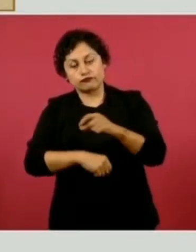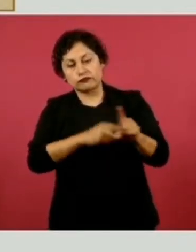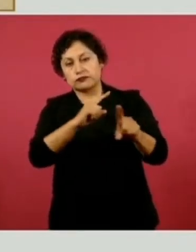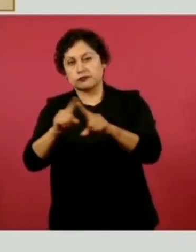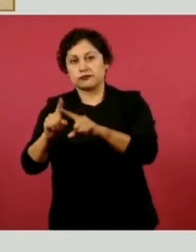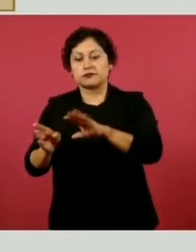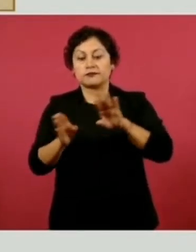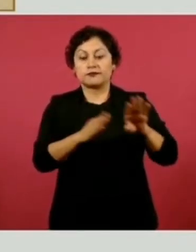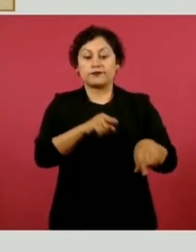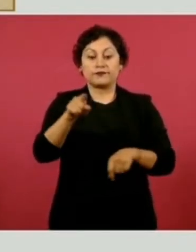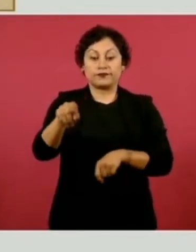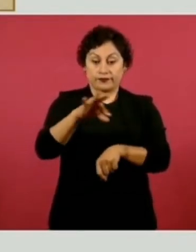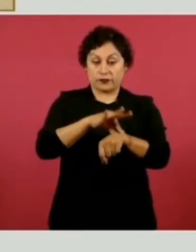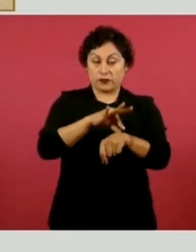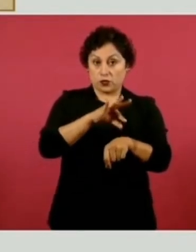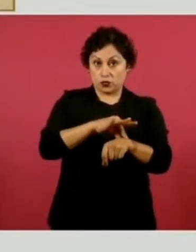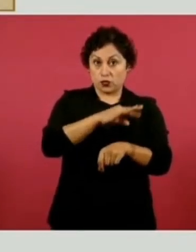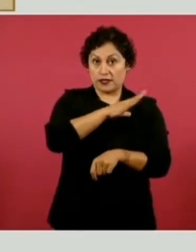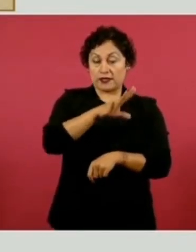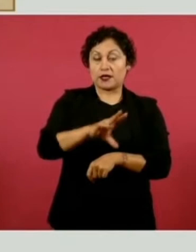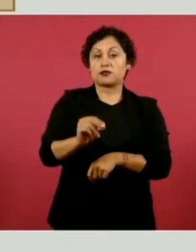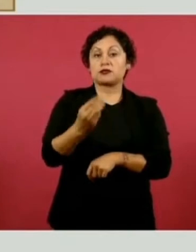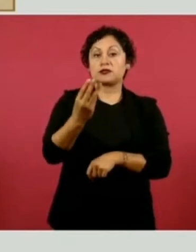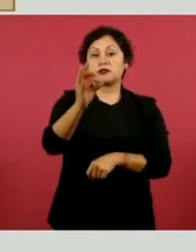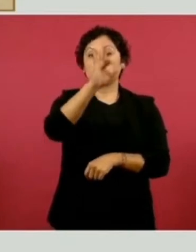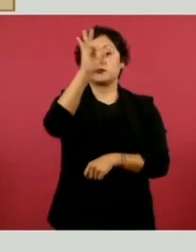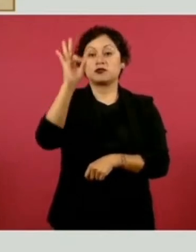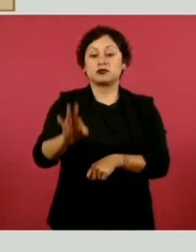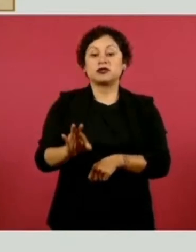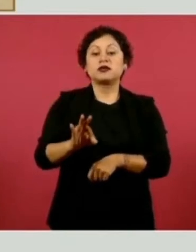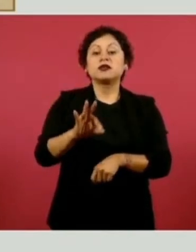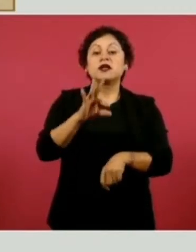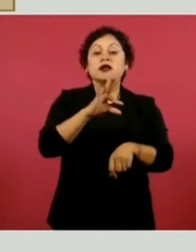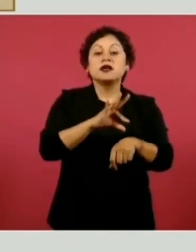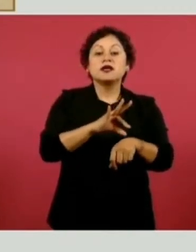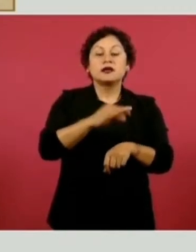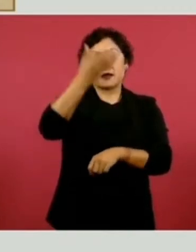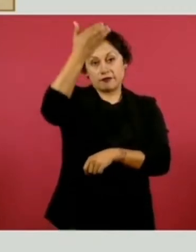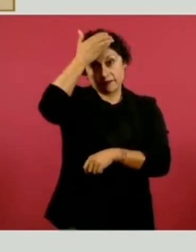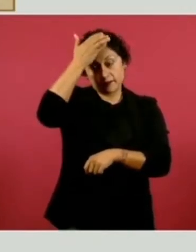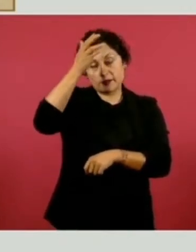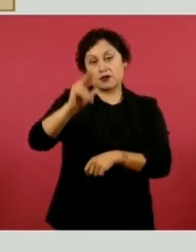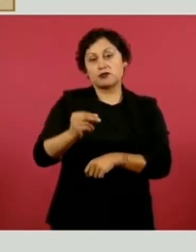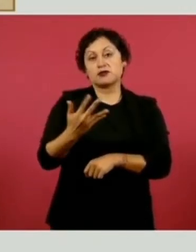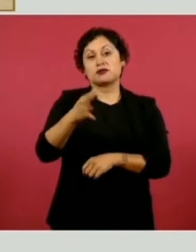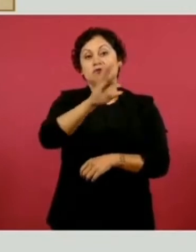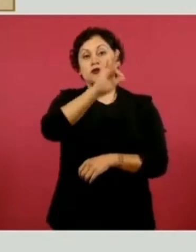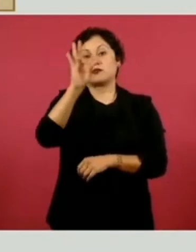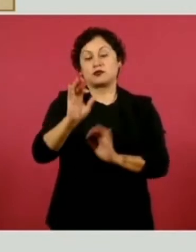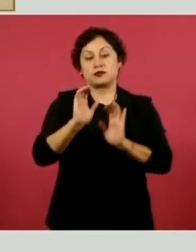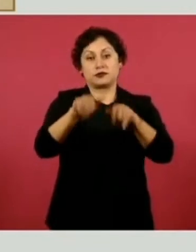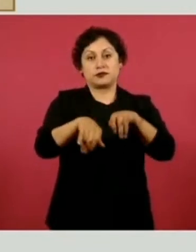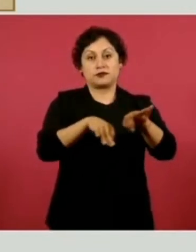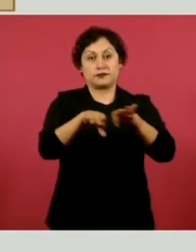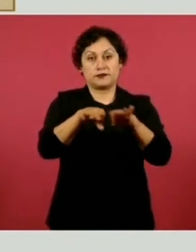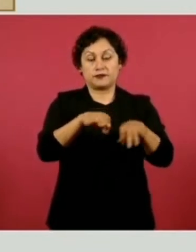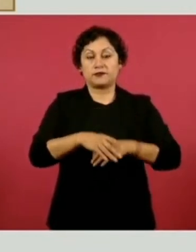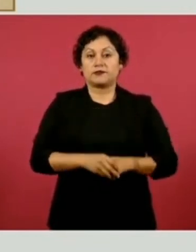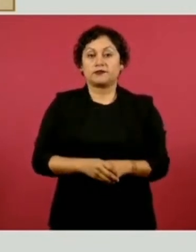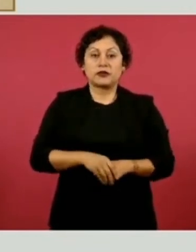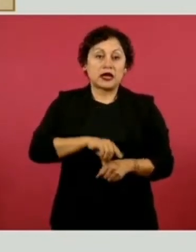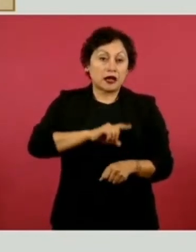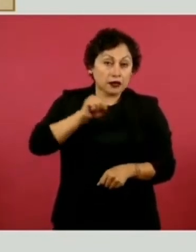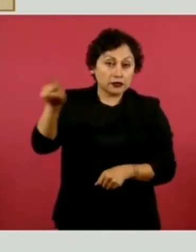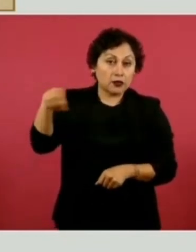contratación de médicos generales y 85 por ciento en el avance de contratación de enfermeras. Allá se están haciendo muchas